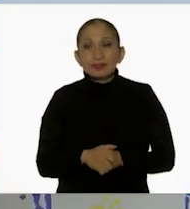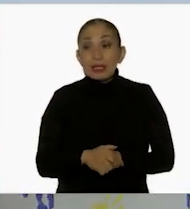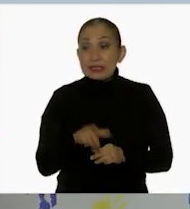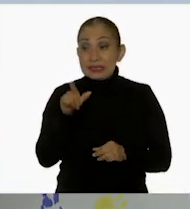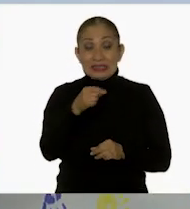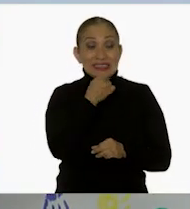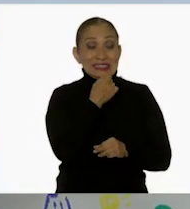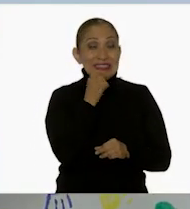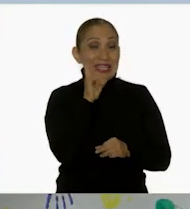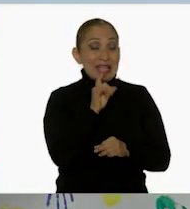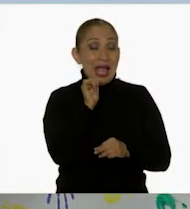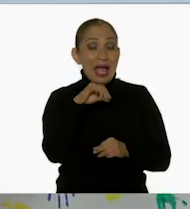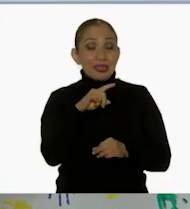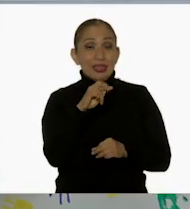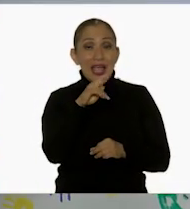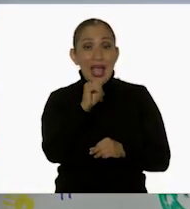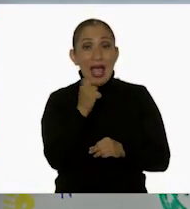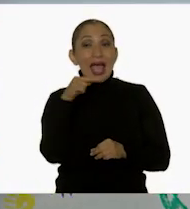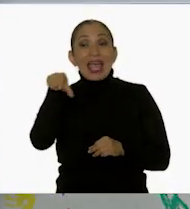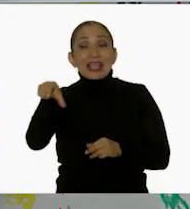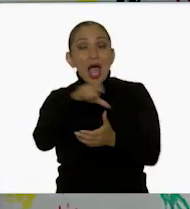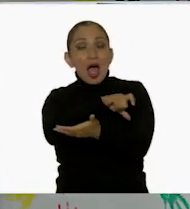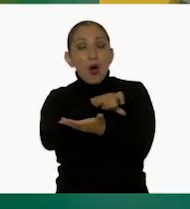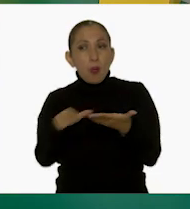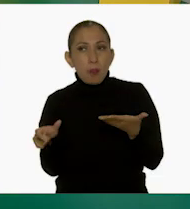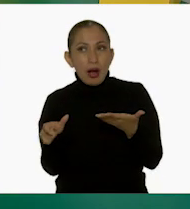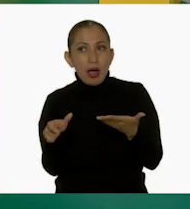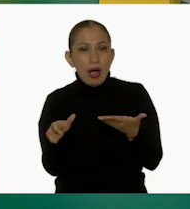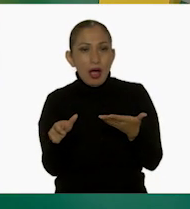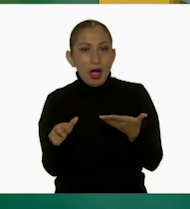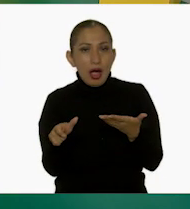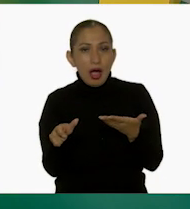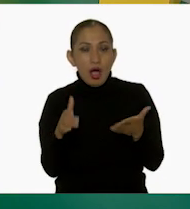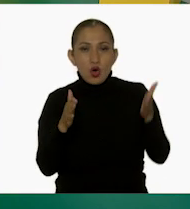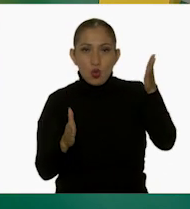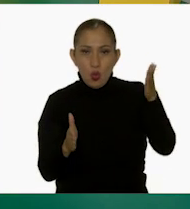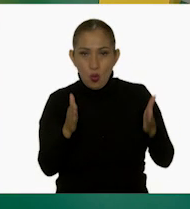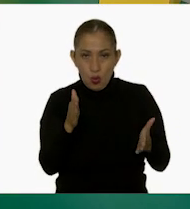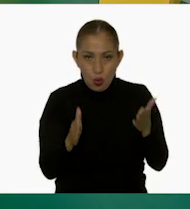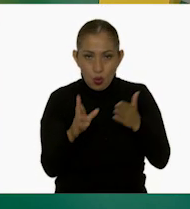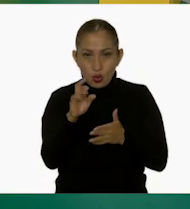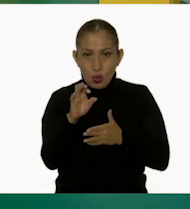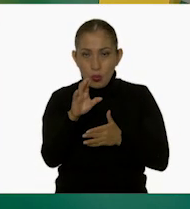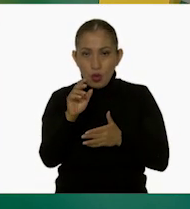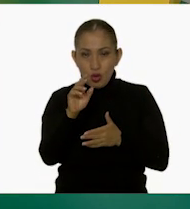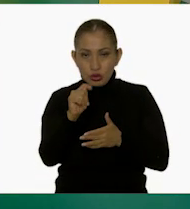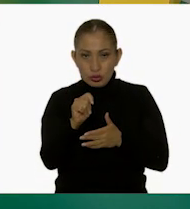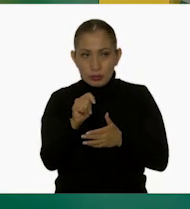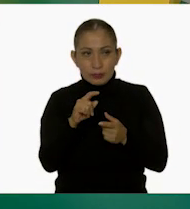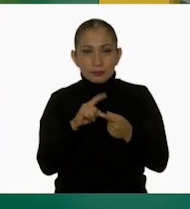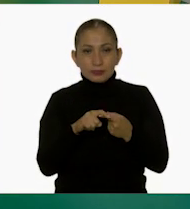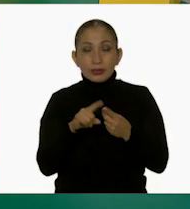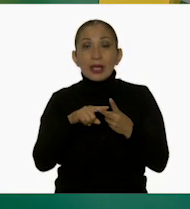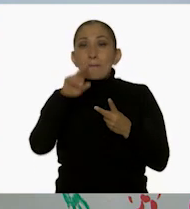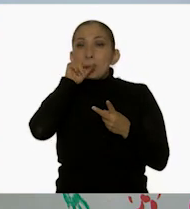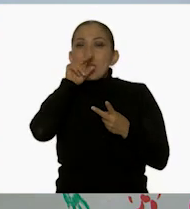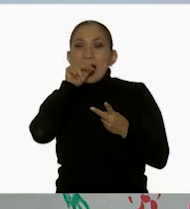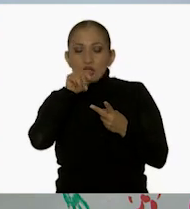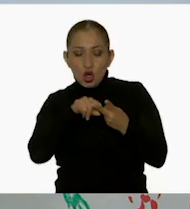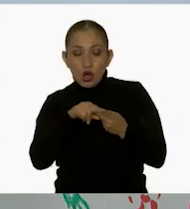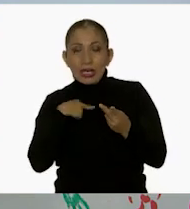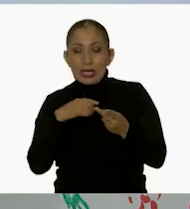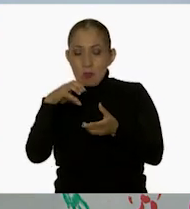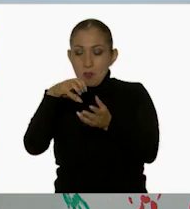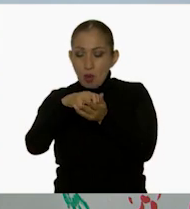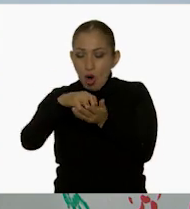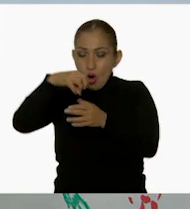ella comprara el robot y... El patito y los